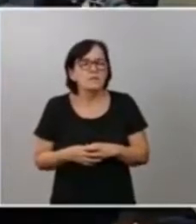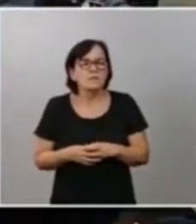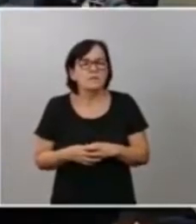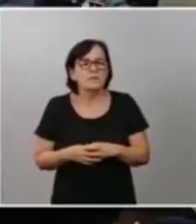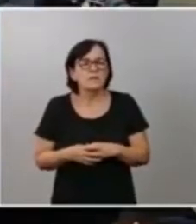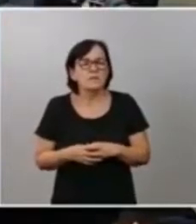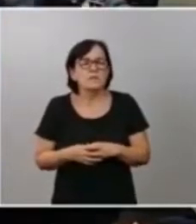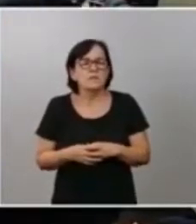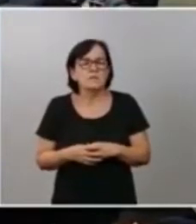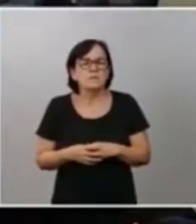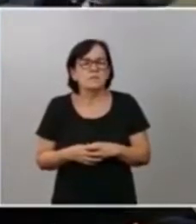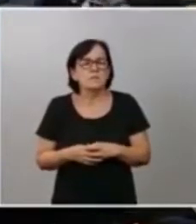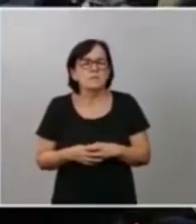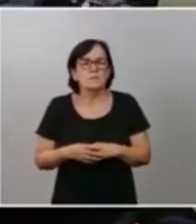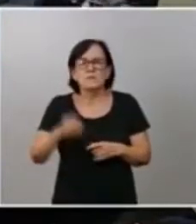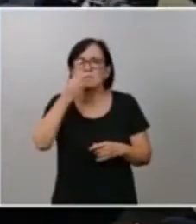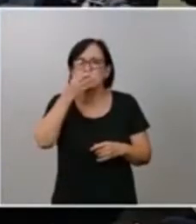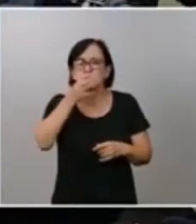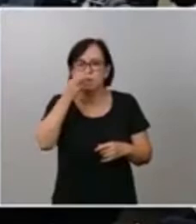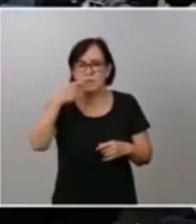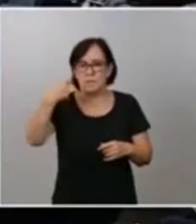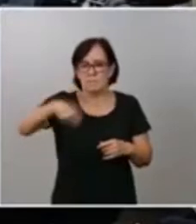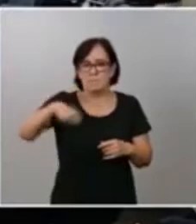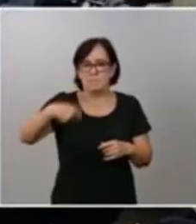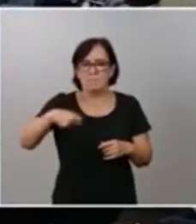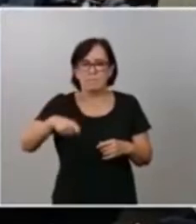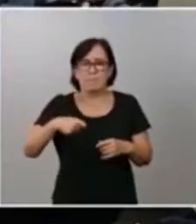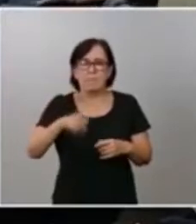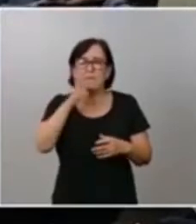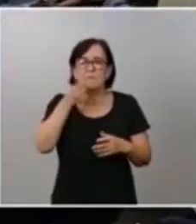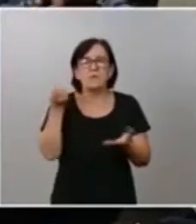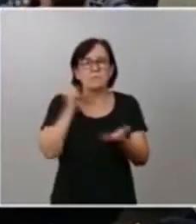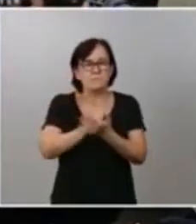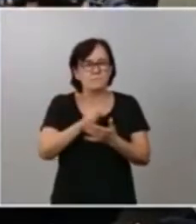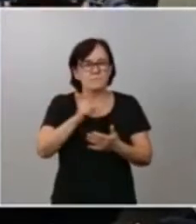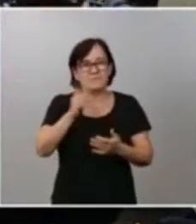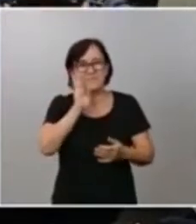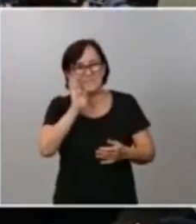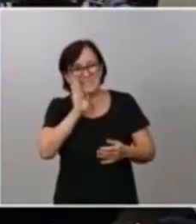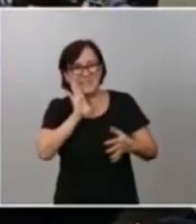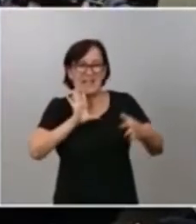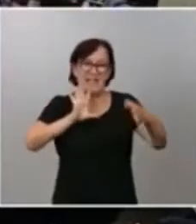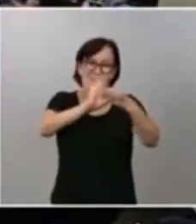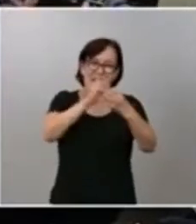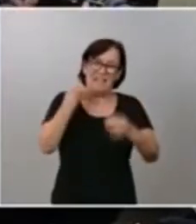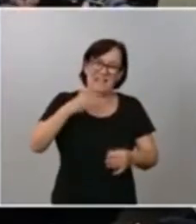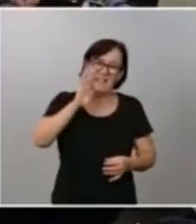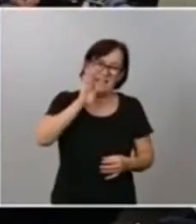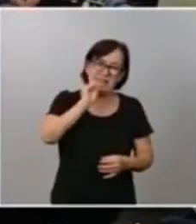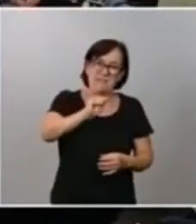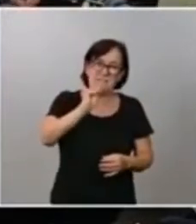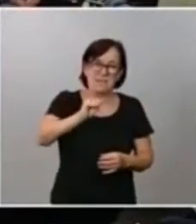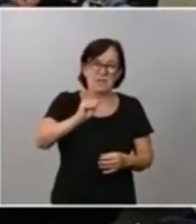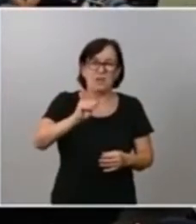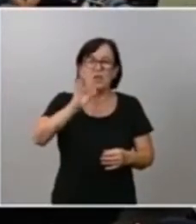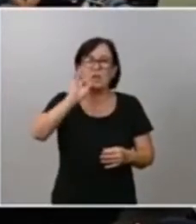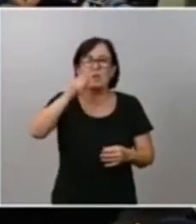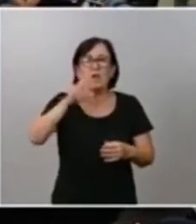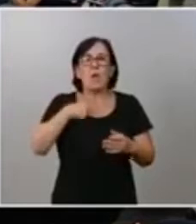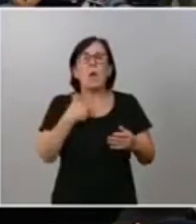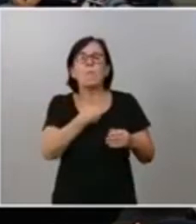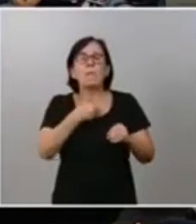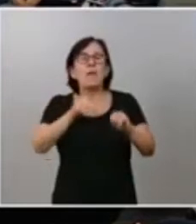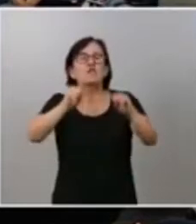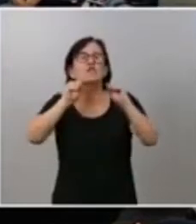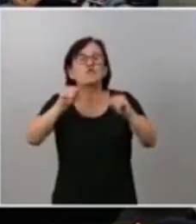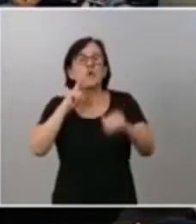Hola, buenas tardes, presidente. Vuelvo a la pregunta de Sandra por si nos puede decir, efectivamente, cuál ha sido su papel en todo este proceso,